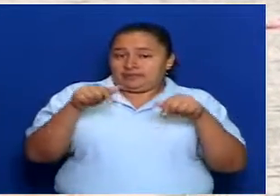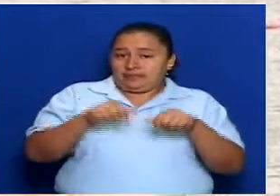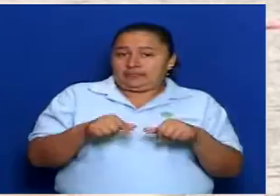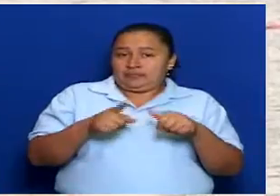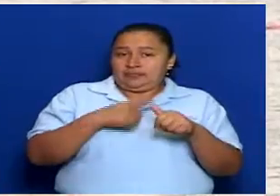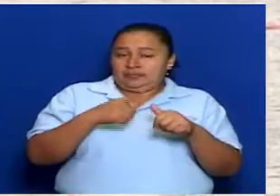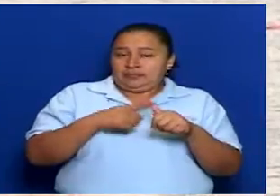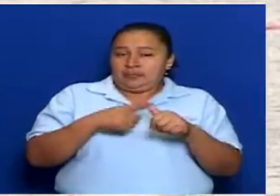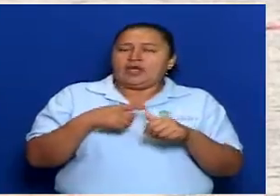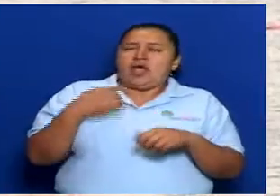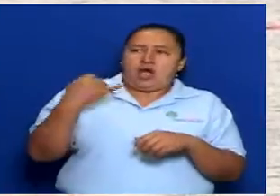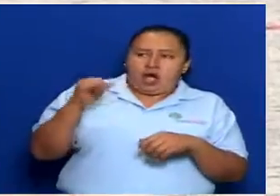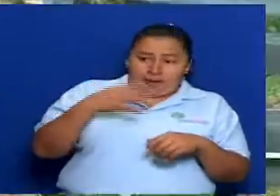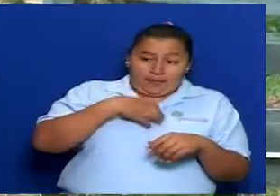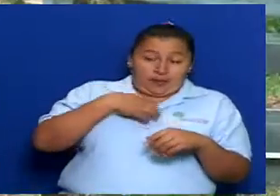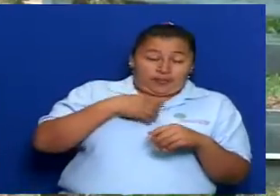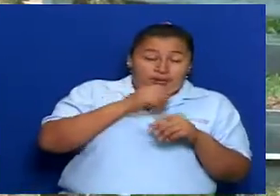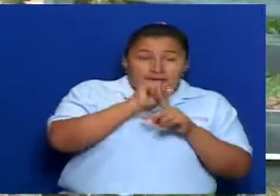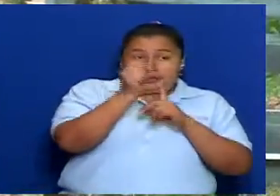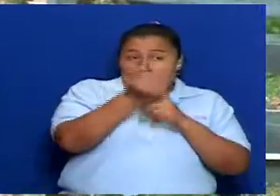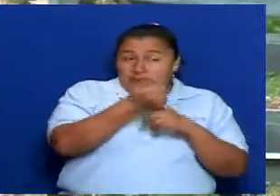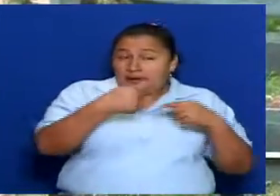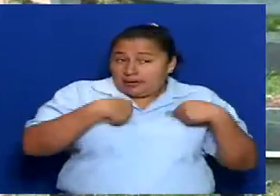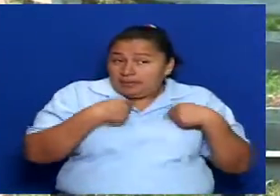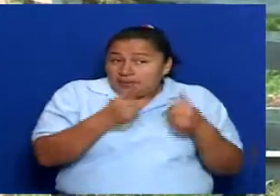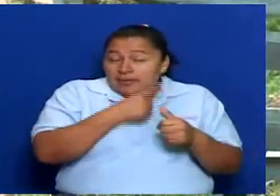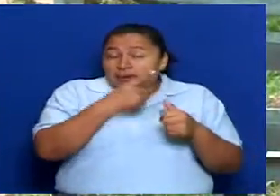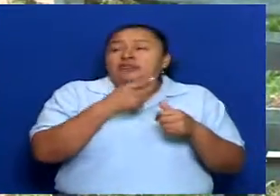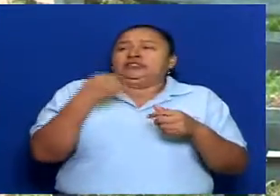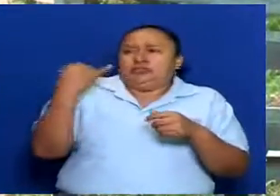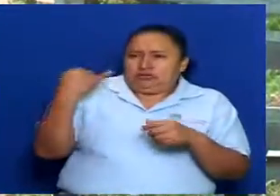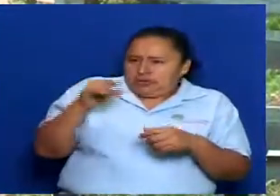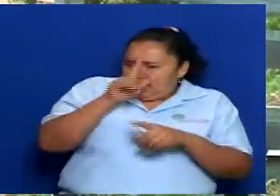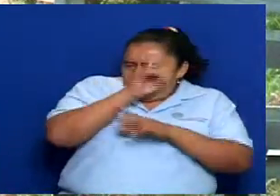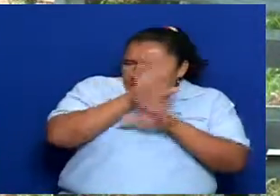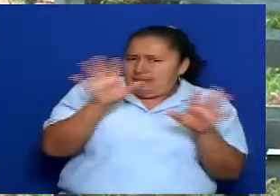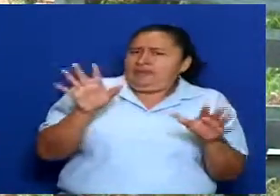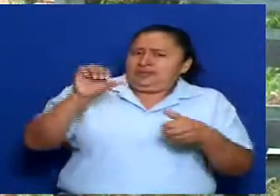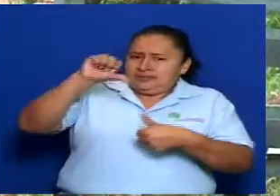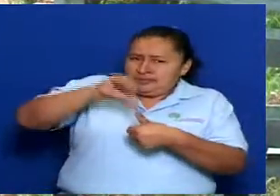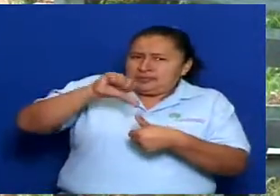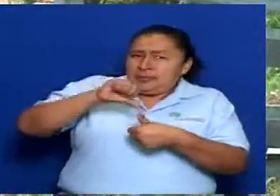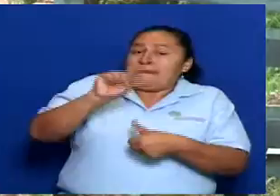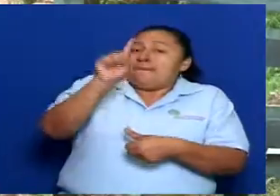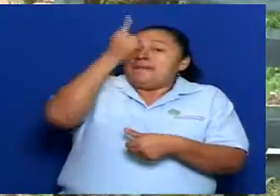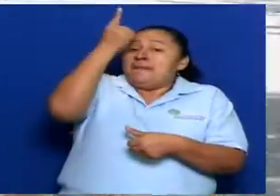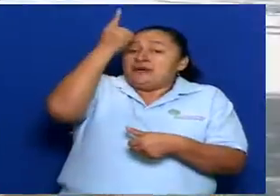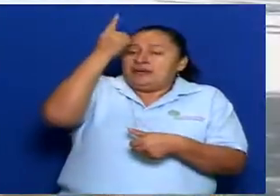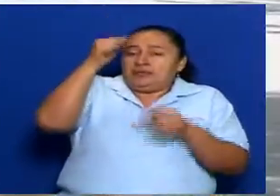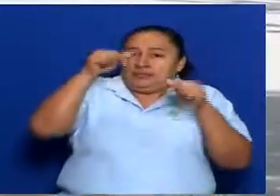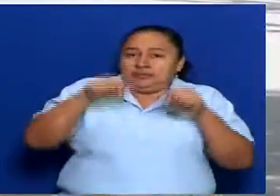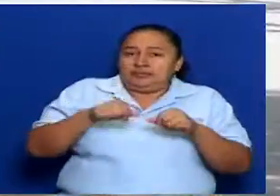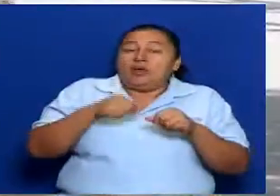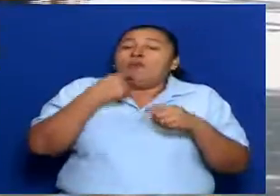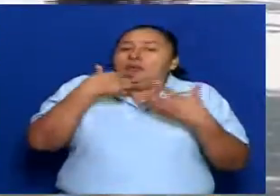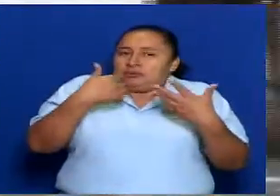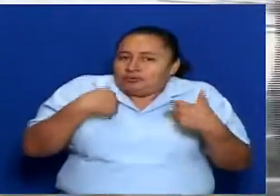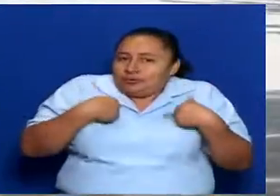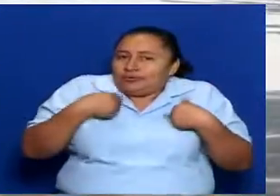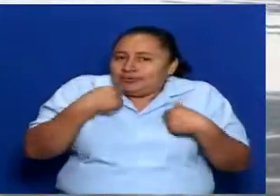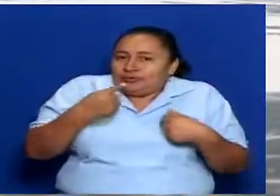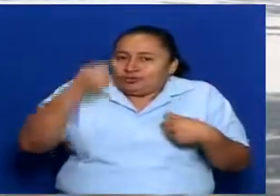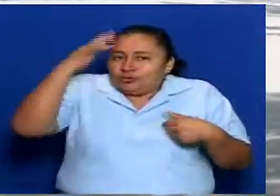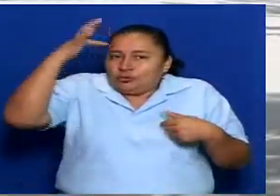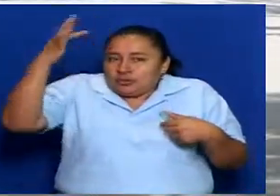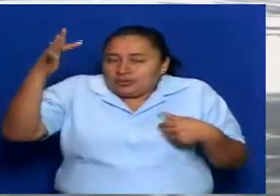que la constituye. ¡Claro! Es Centroamérica, es Centroamérica. Sí, y entonces el sueño, y por eso digo el sueño, es